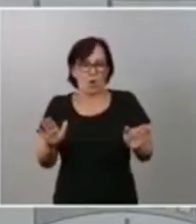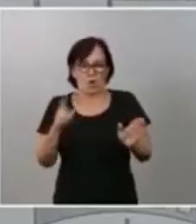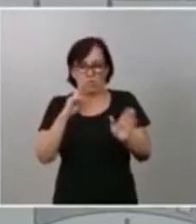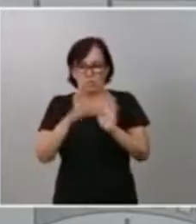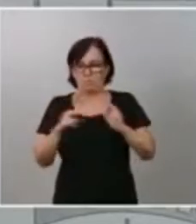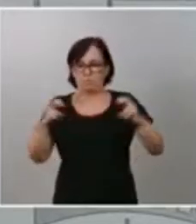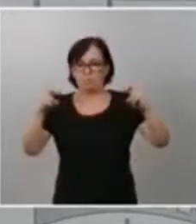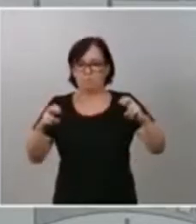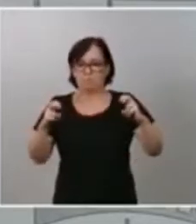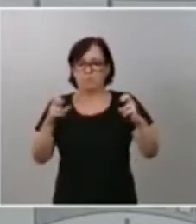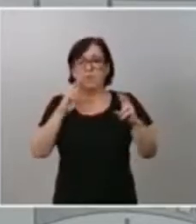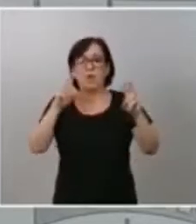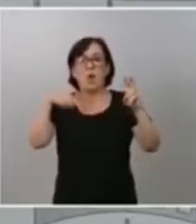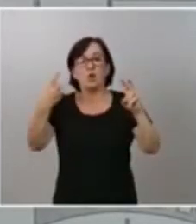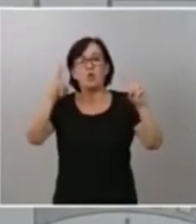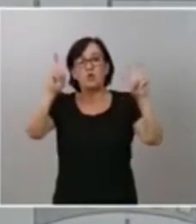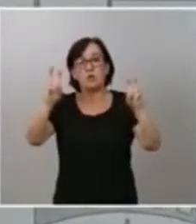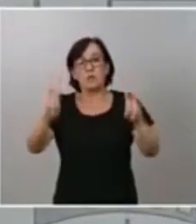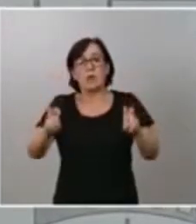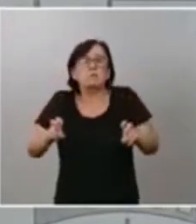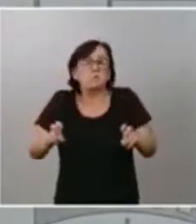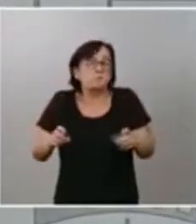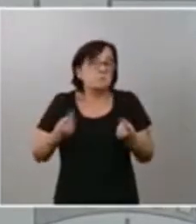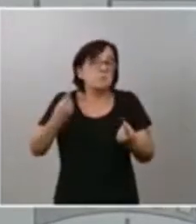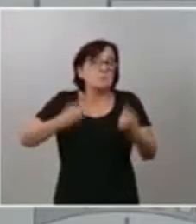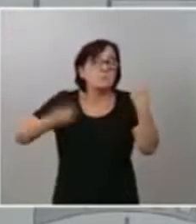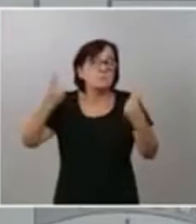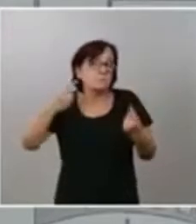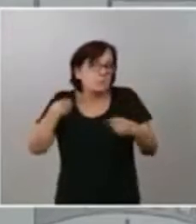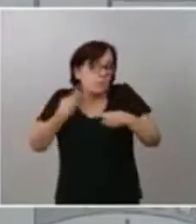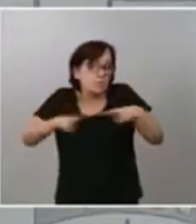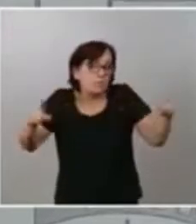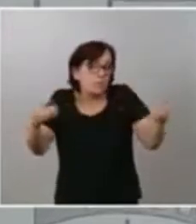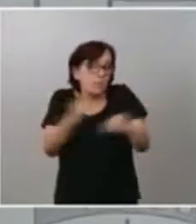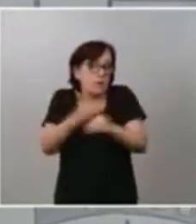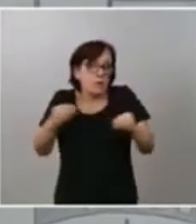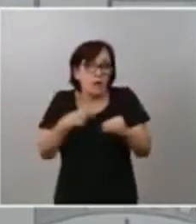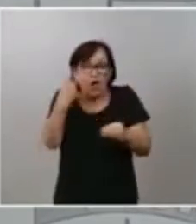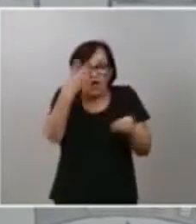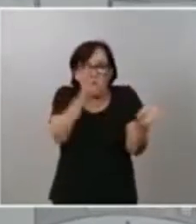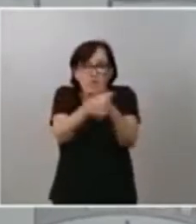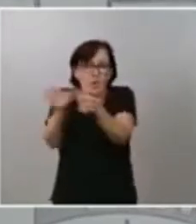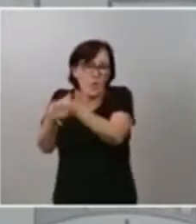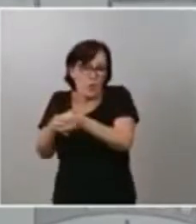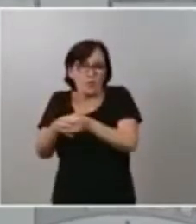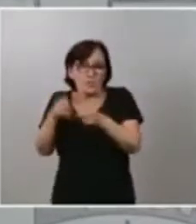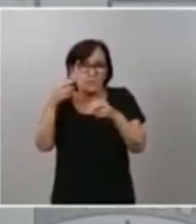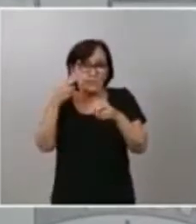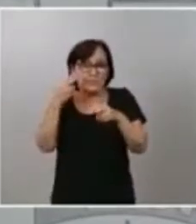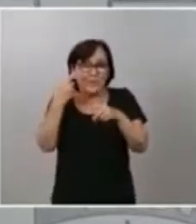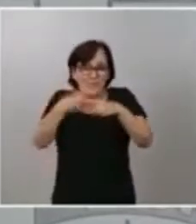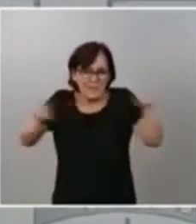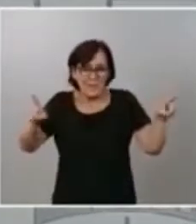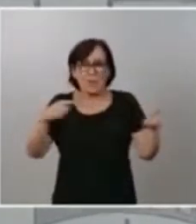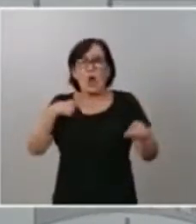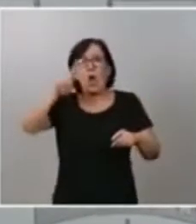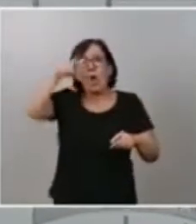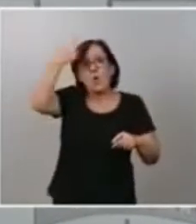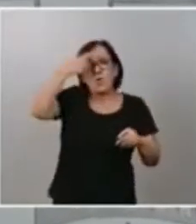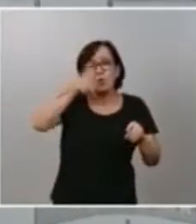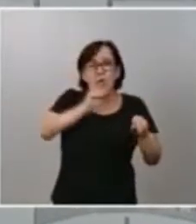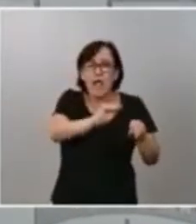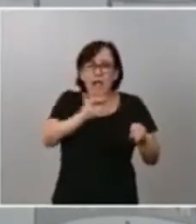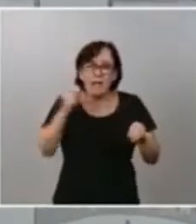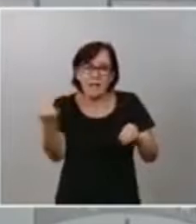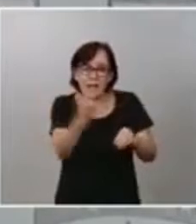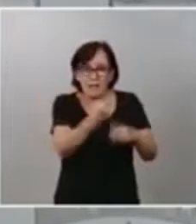cuestiones pues tenemos diferencias porque somos dos partidos distintos, porque tenemos dos culturas políticas distintas y el Partido Socialista,